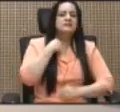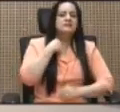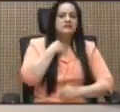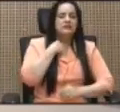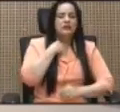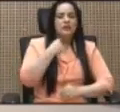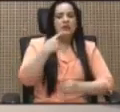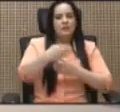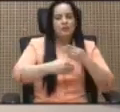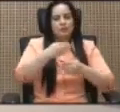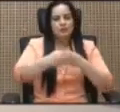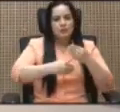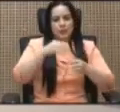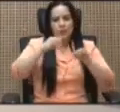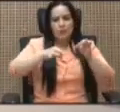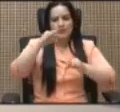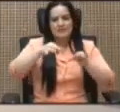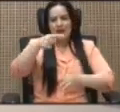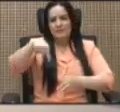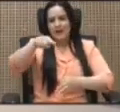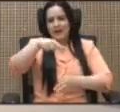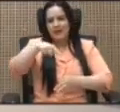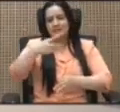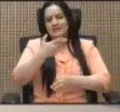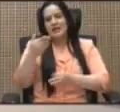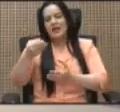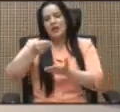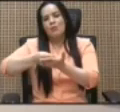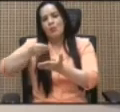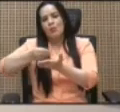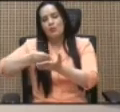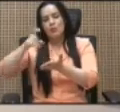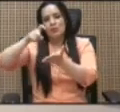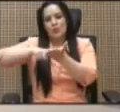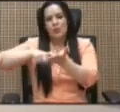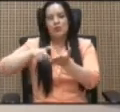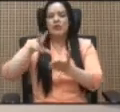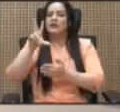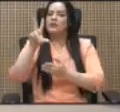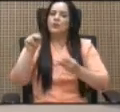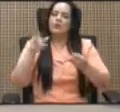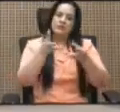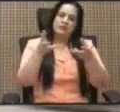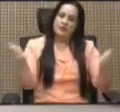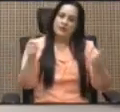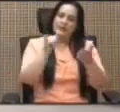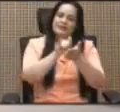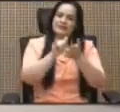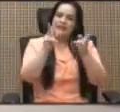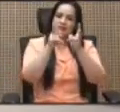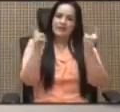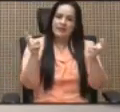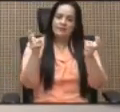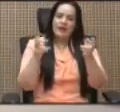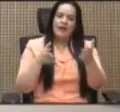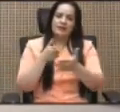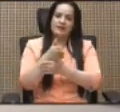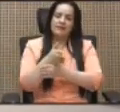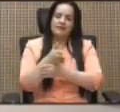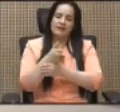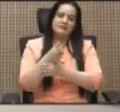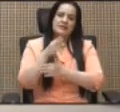proceso judicial que el monto adeudado, por lo que tampoco se resolvería este tema en vía judicial.